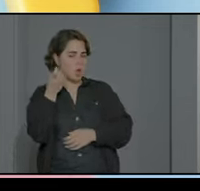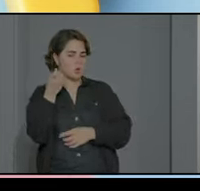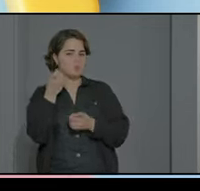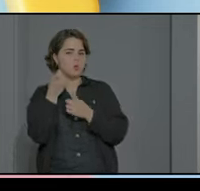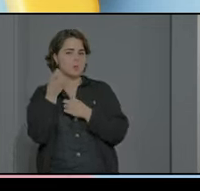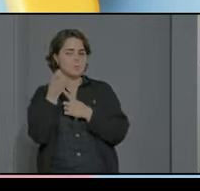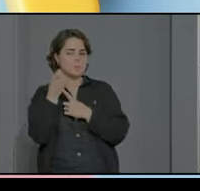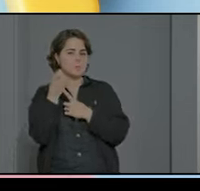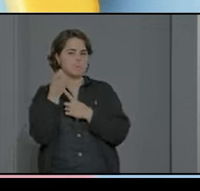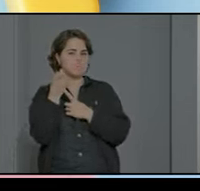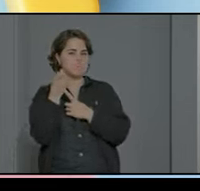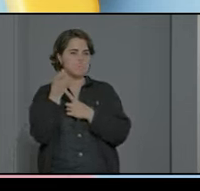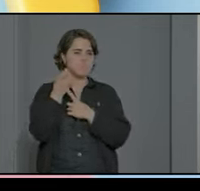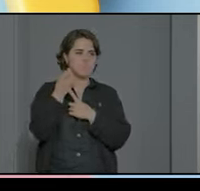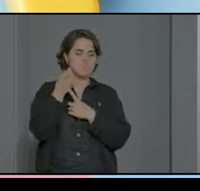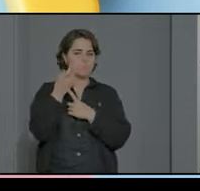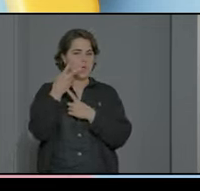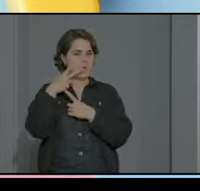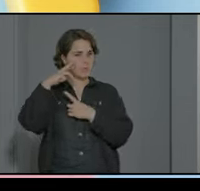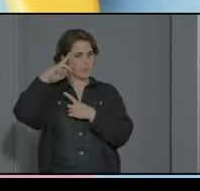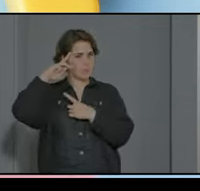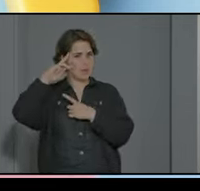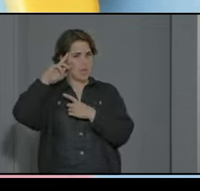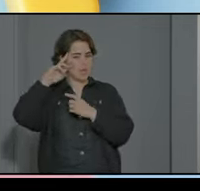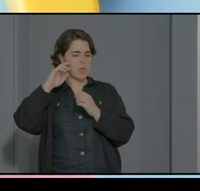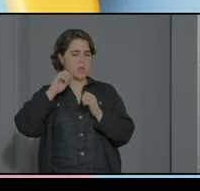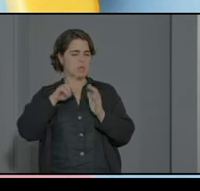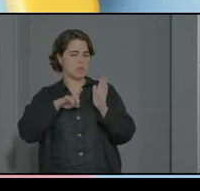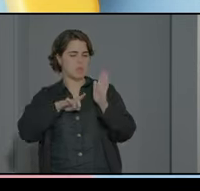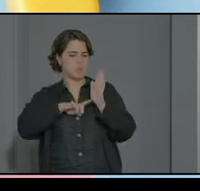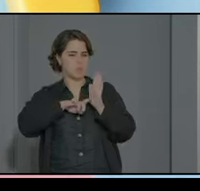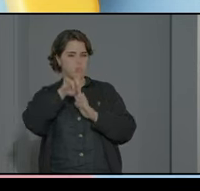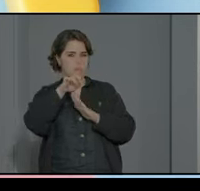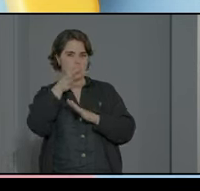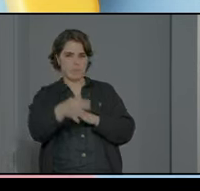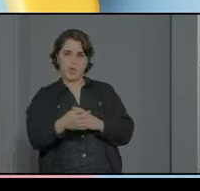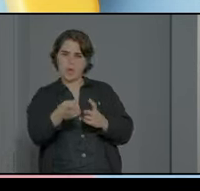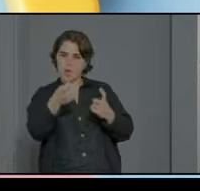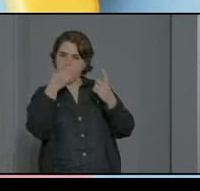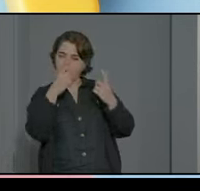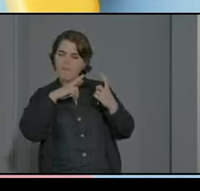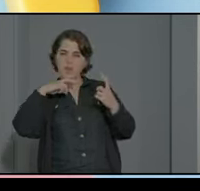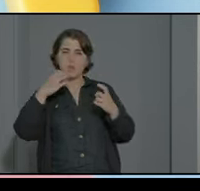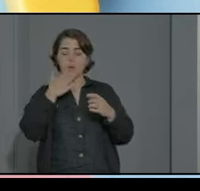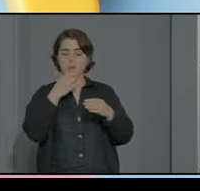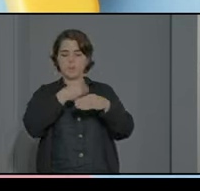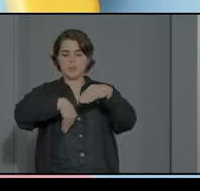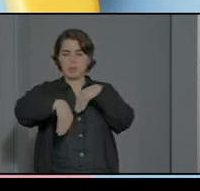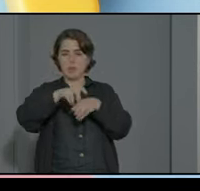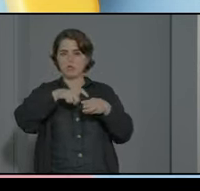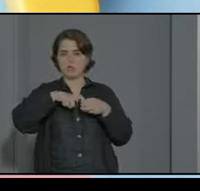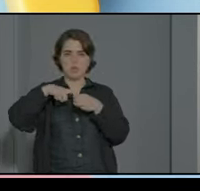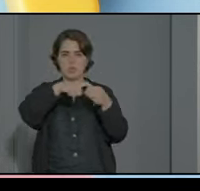llegan a desarrollar una serie de experiencias y entran en una educación en valores pues como la empatía o la solidaridad